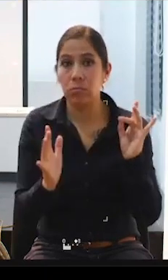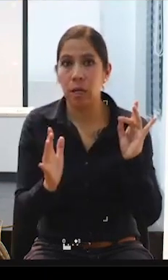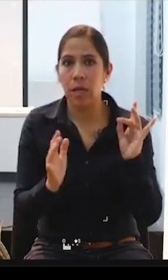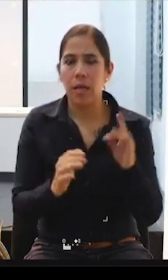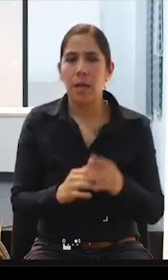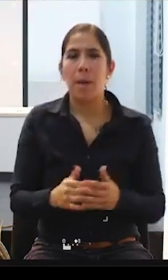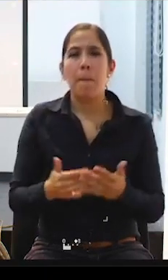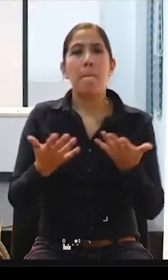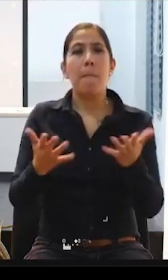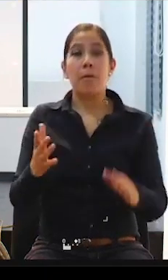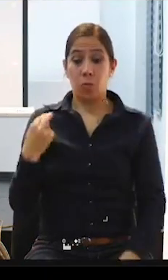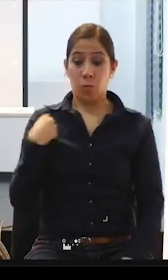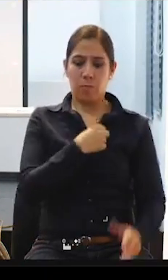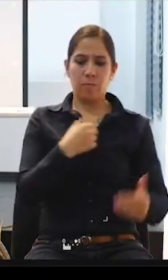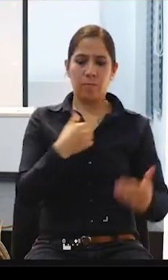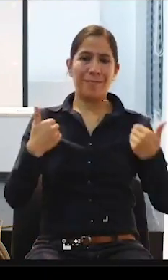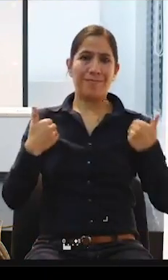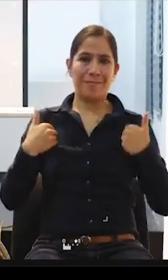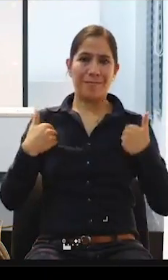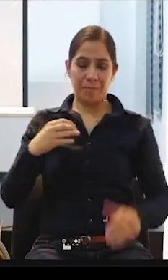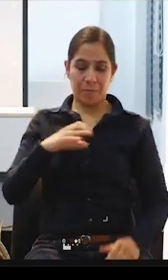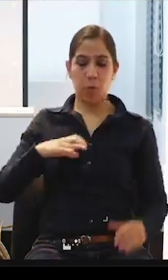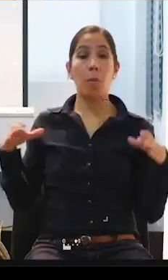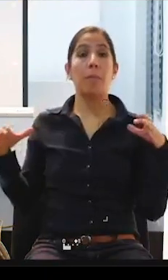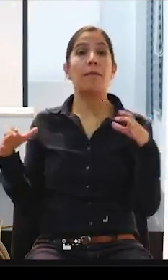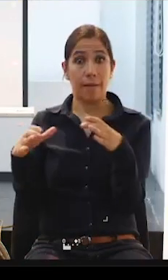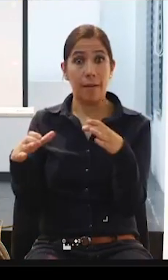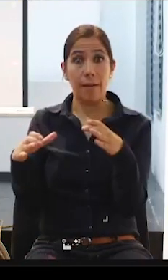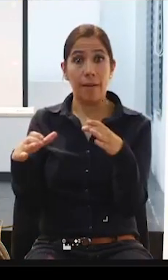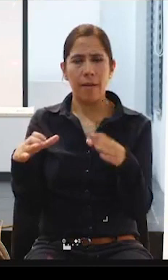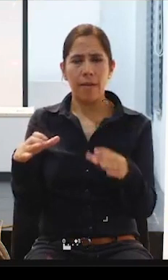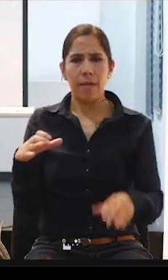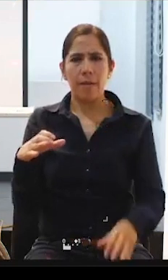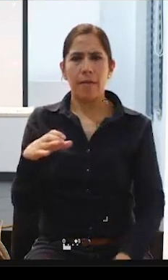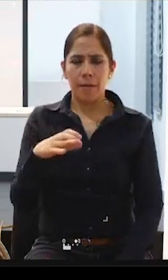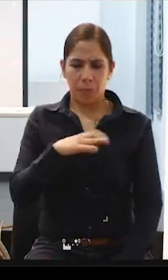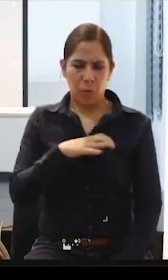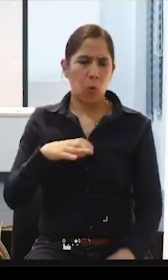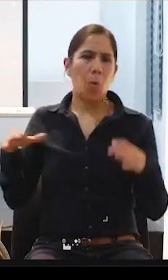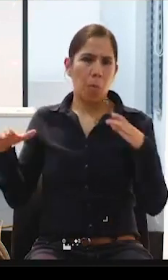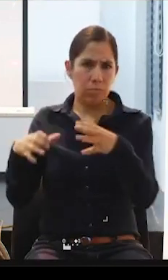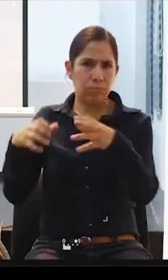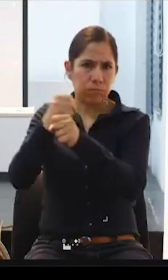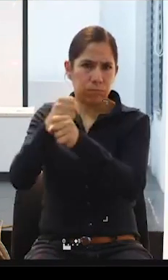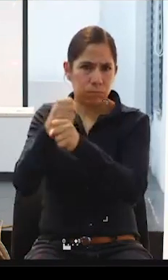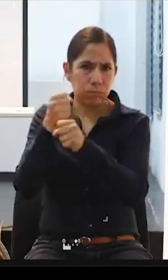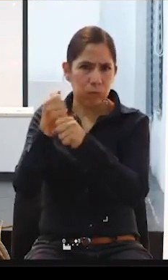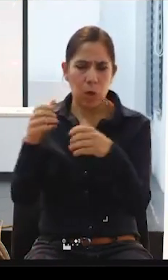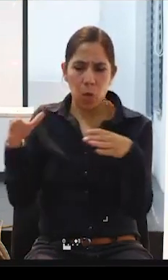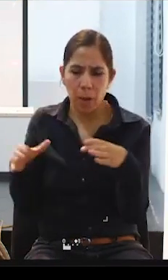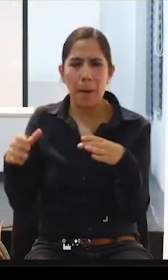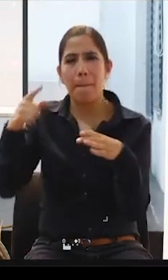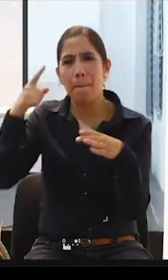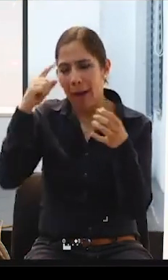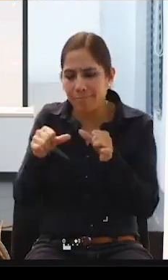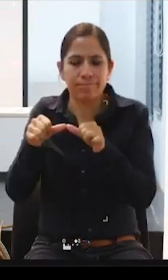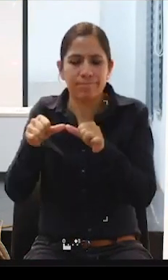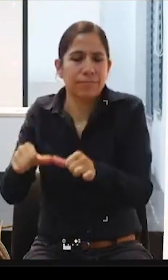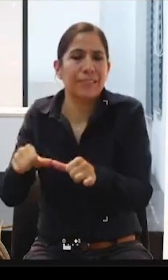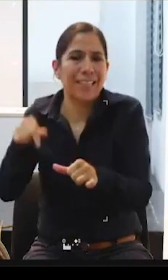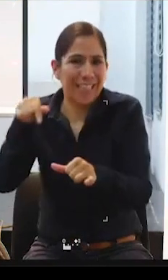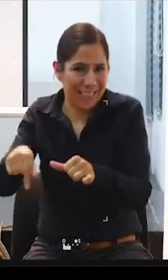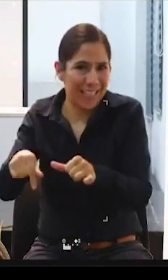somos el comité, el comité, ¿verdad?, que está trabajando ahorita por lo que es la implementación de la